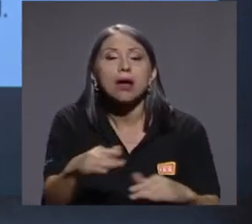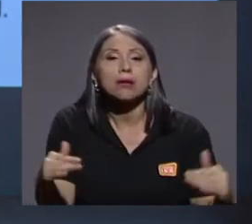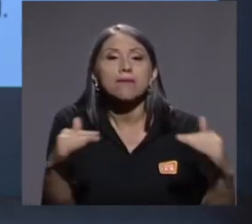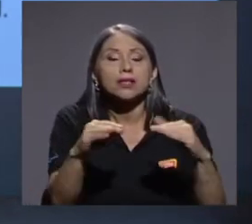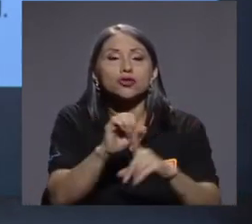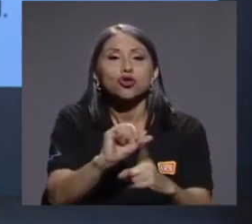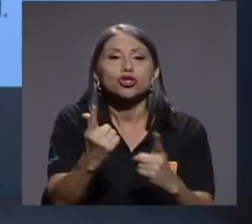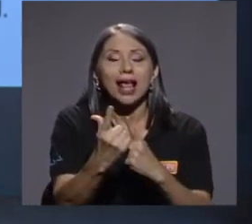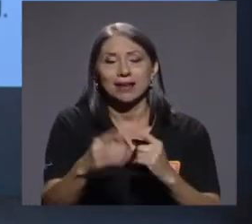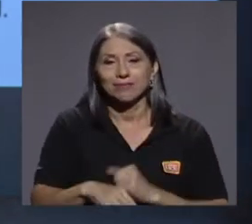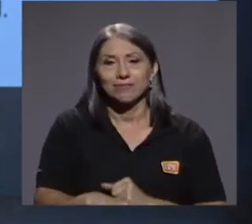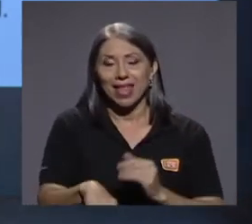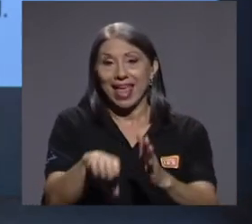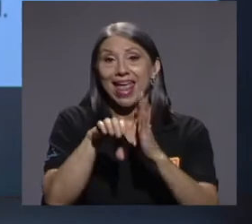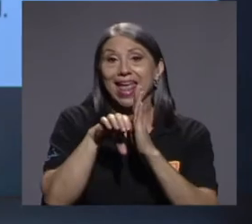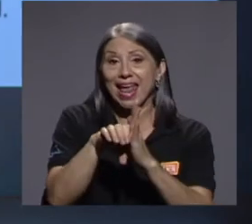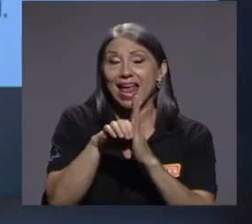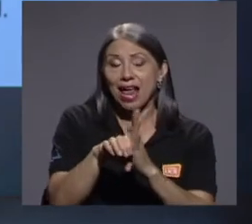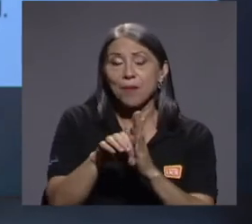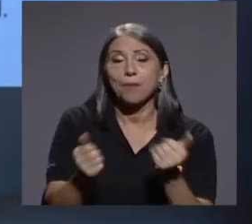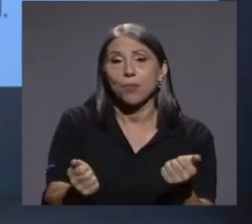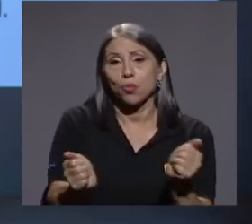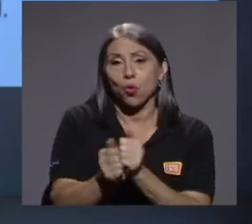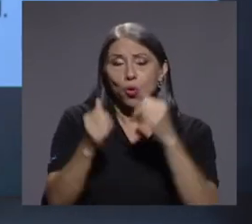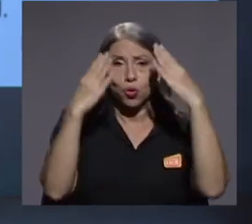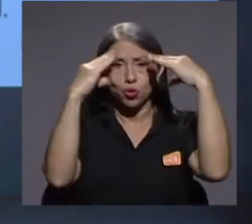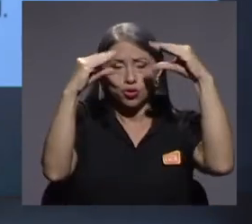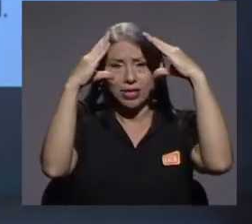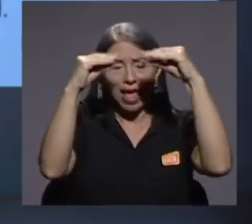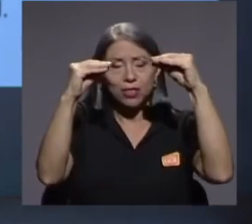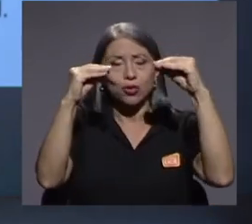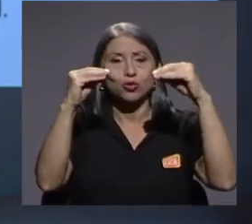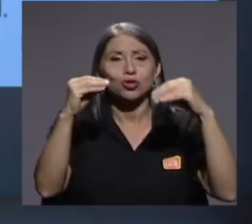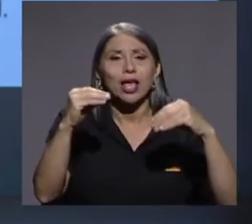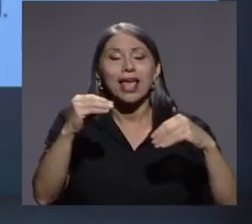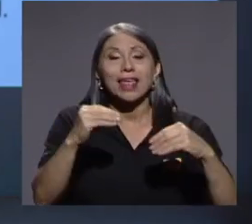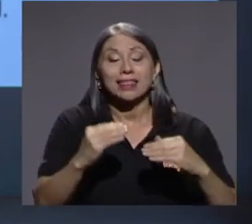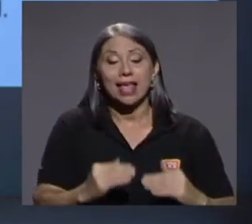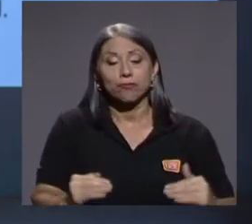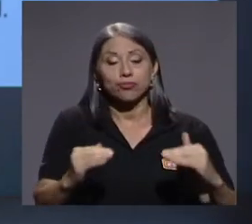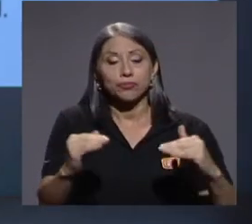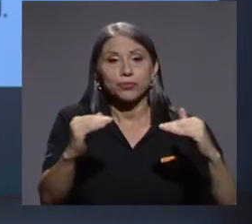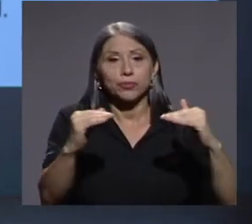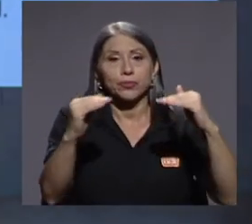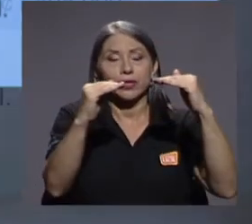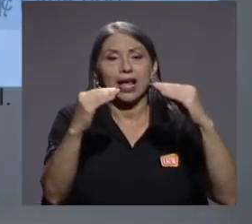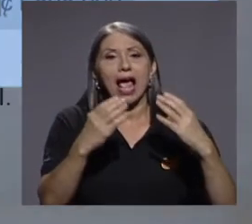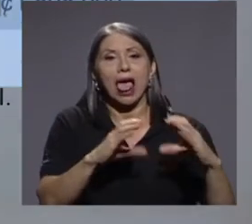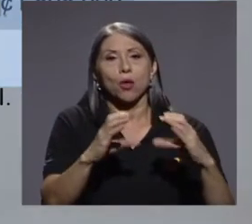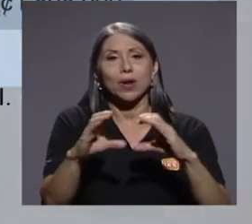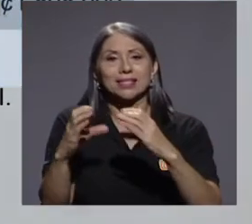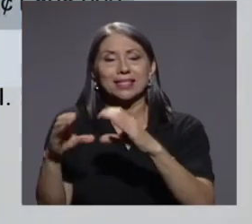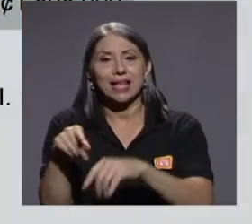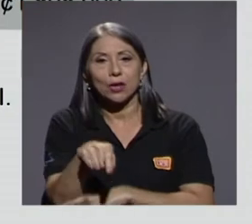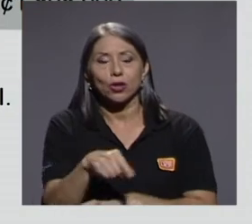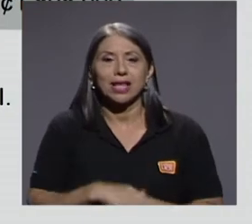Tomemos un ejemplo simplemente a partir de los datos promedios de cada una de estas categorías. Cuando nosotros formamos hogares